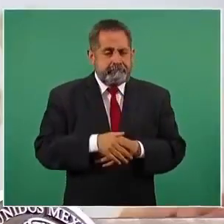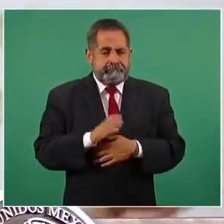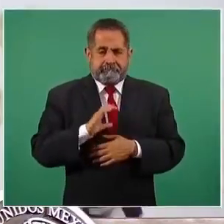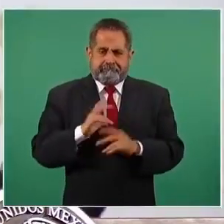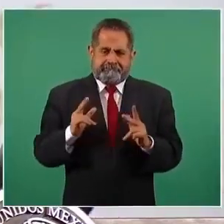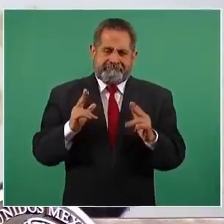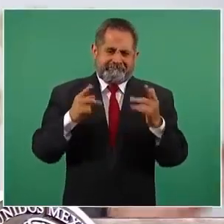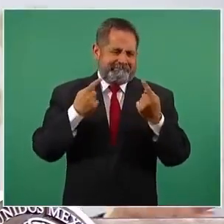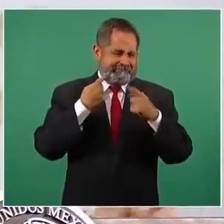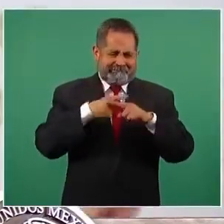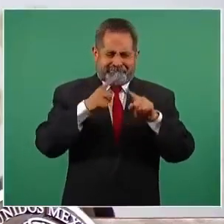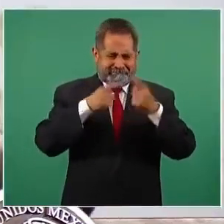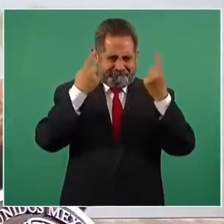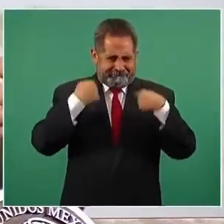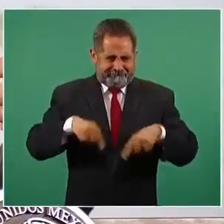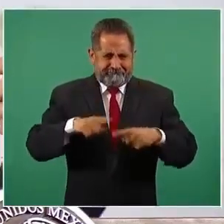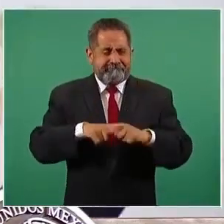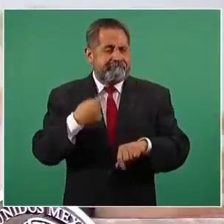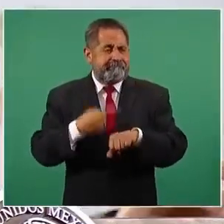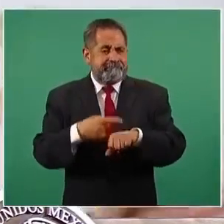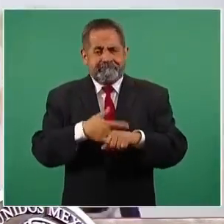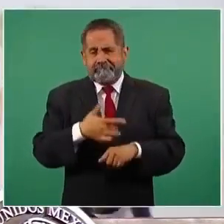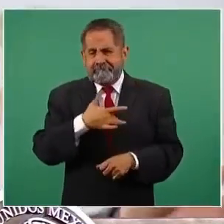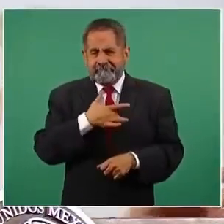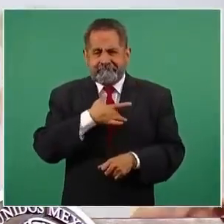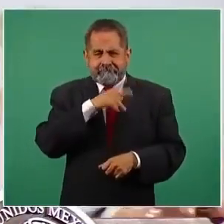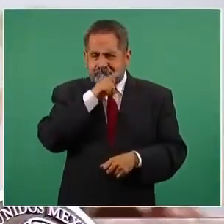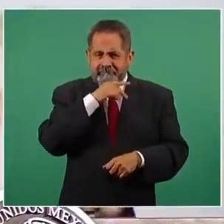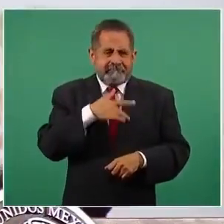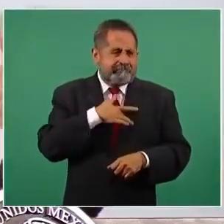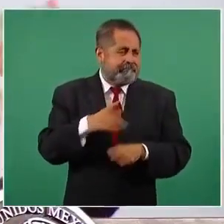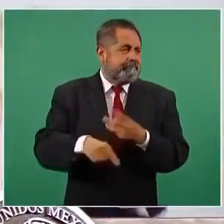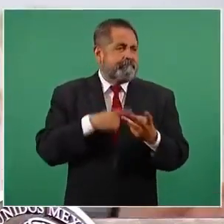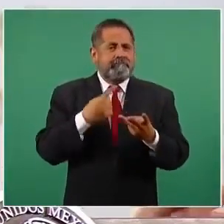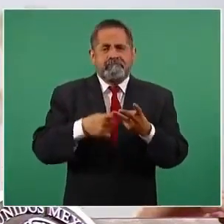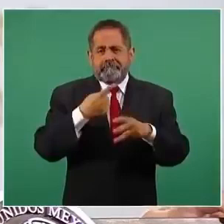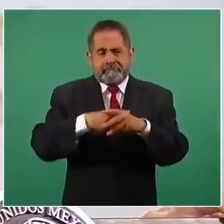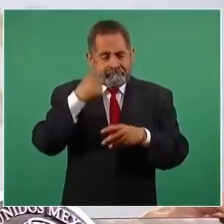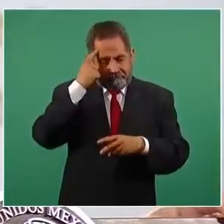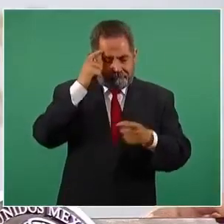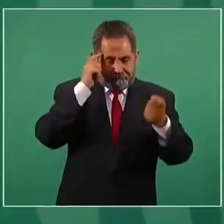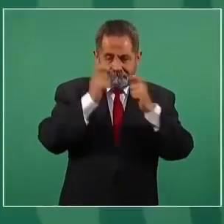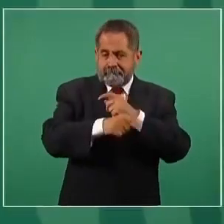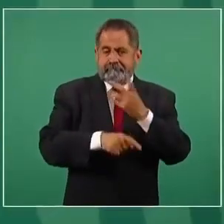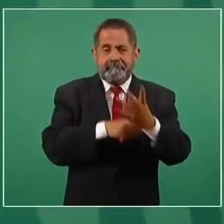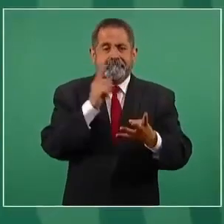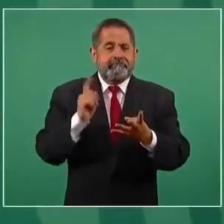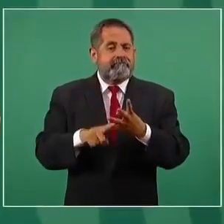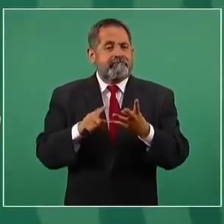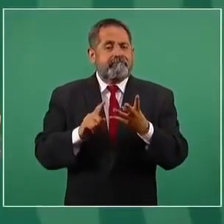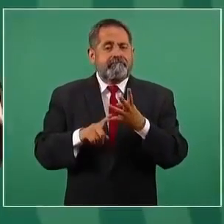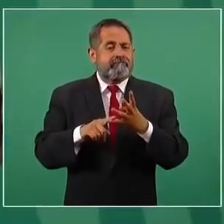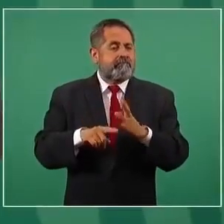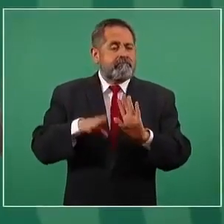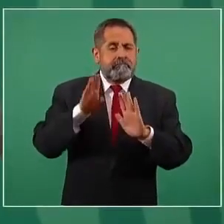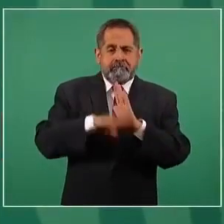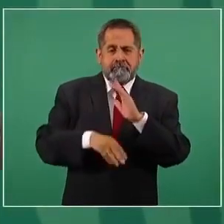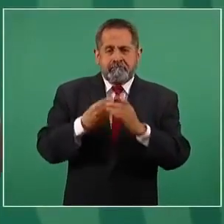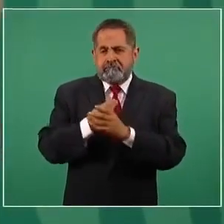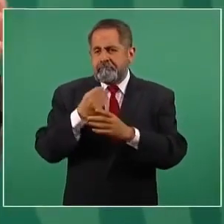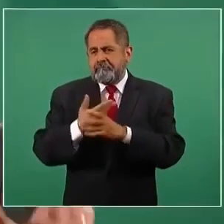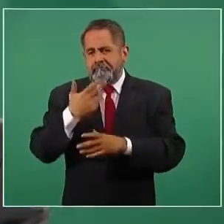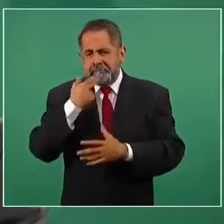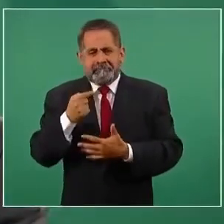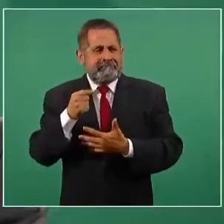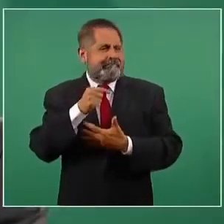innumerables cánceres, enfermedad cardiovascular, enfermedad mental, trastornos de disfunción sexual, en fin,